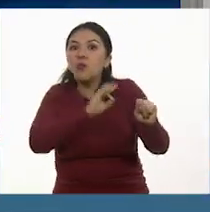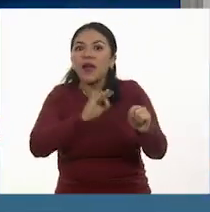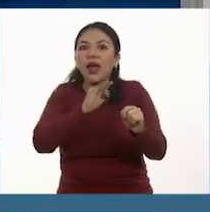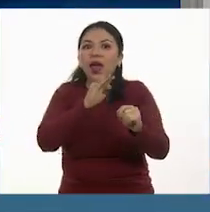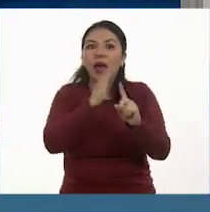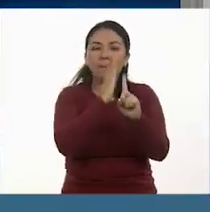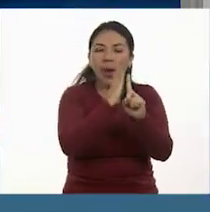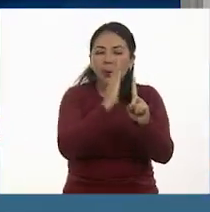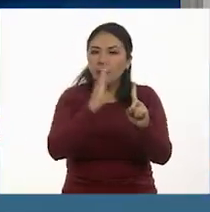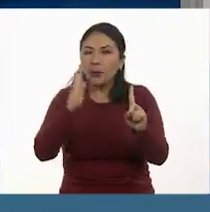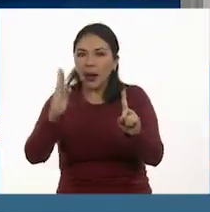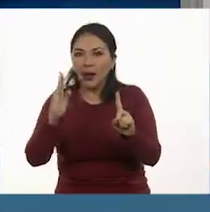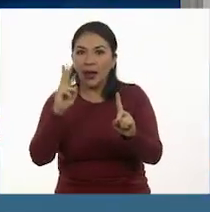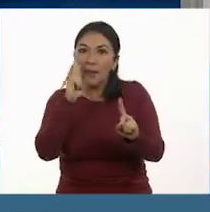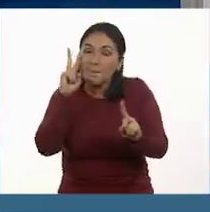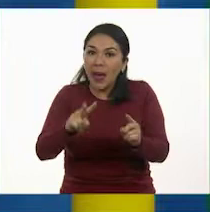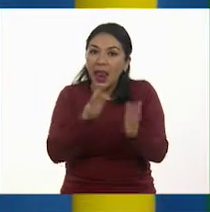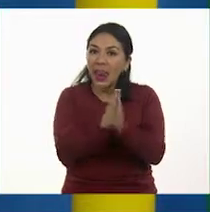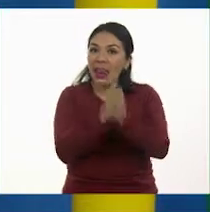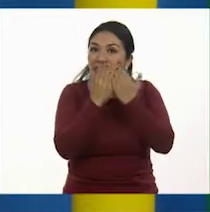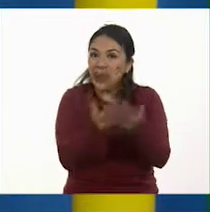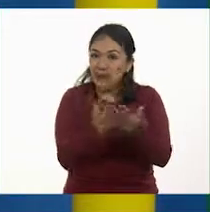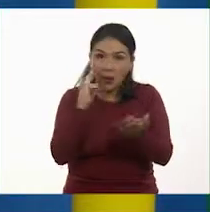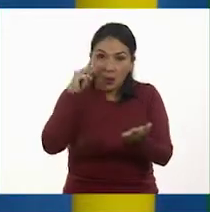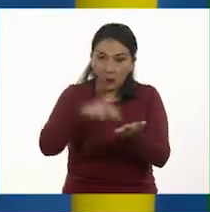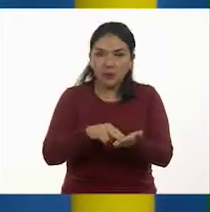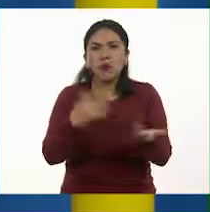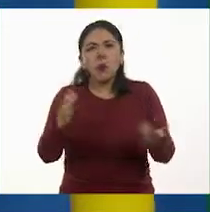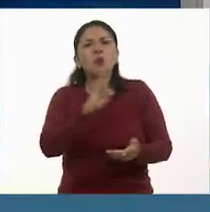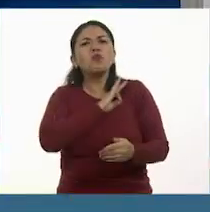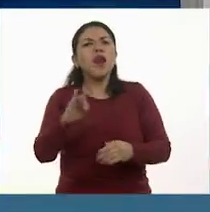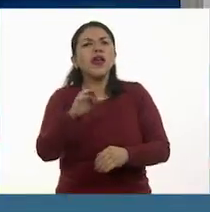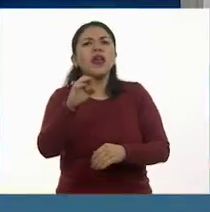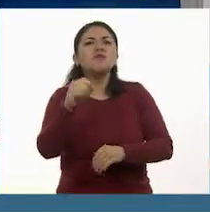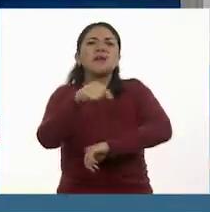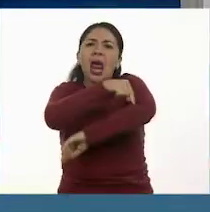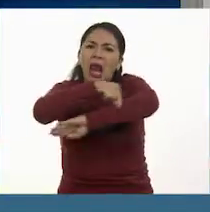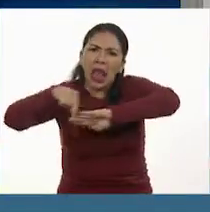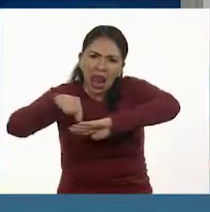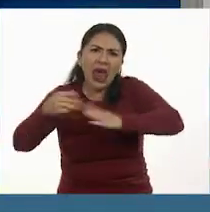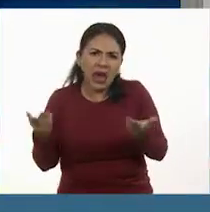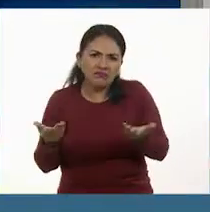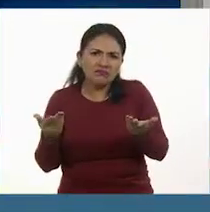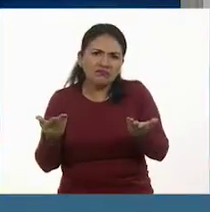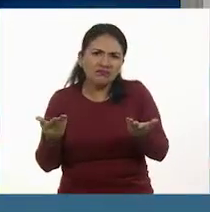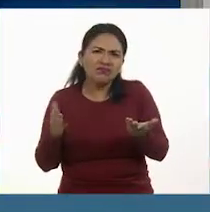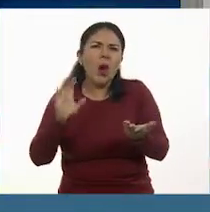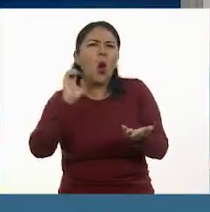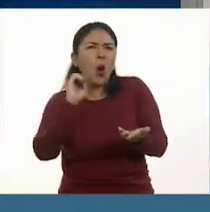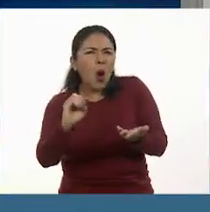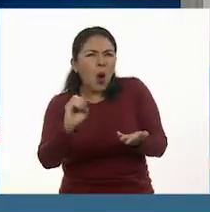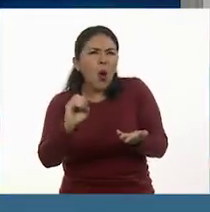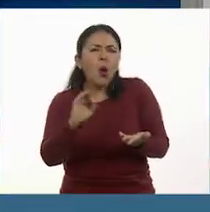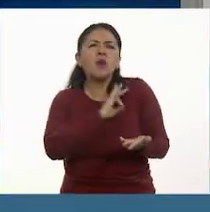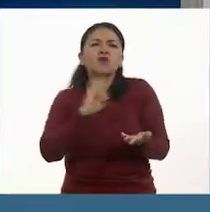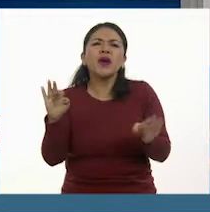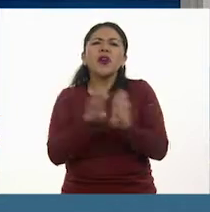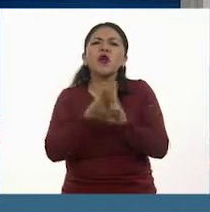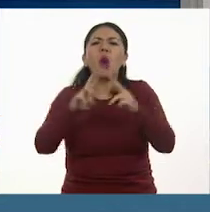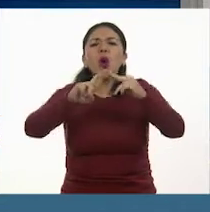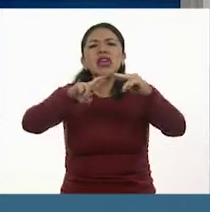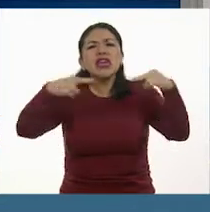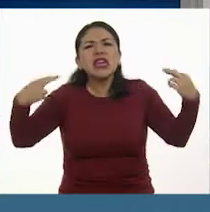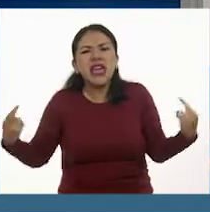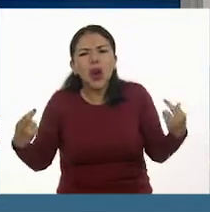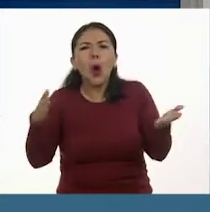su libro y lo podemos dividir en partes iguales. ¿Puede ser una regla? Pues, mejor, podría ser un cordón o